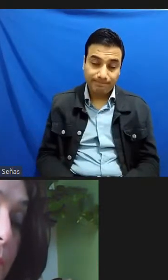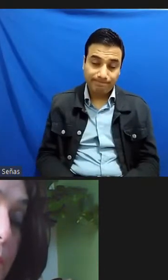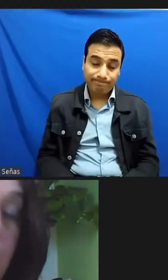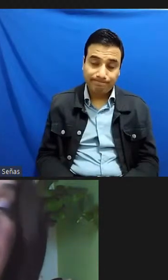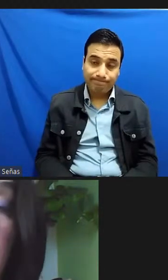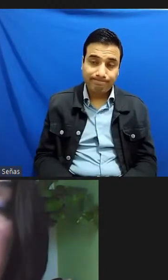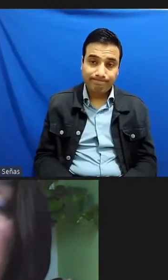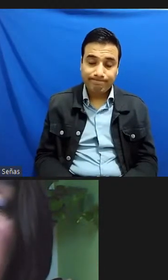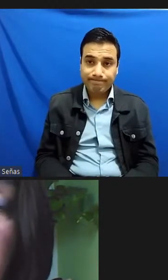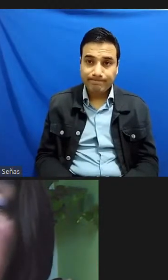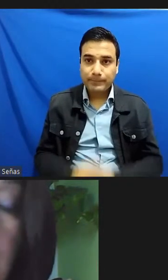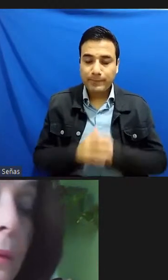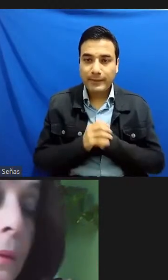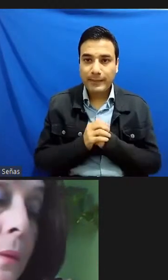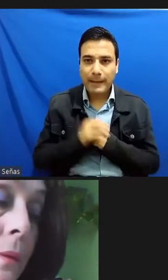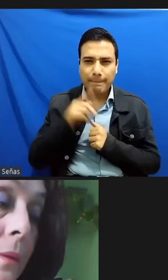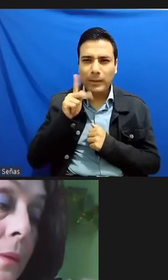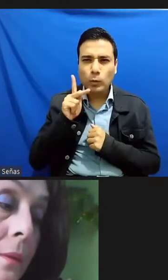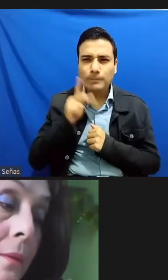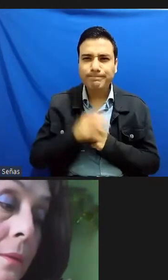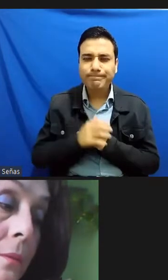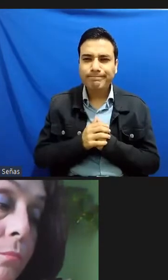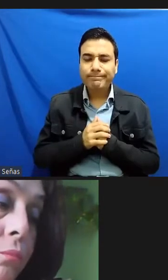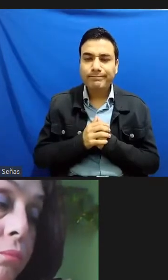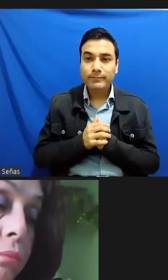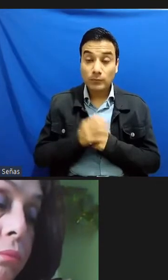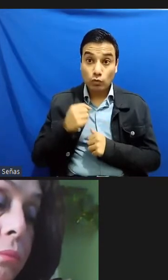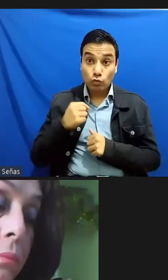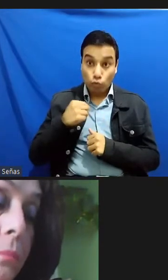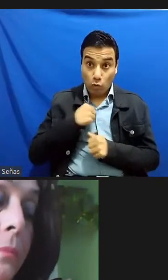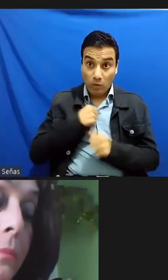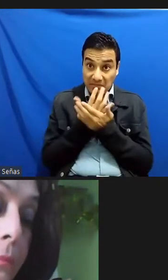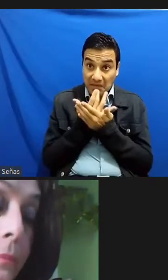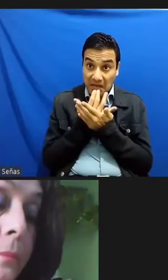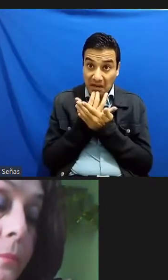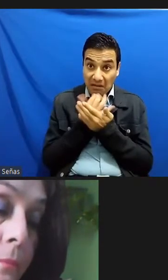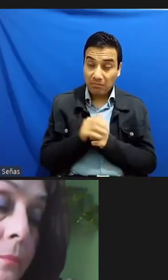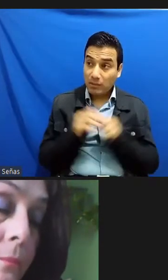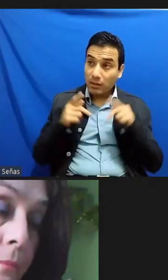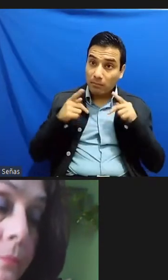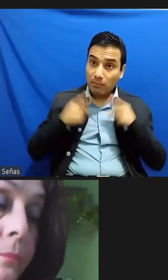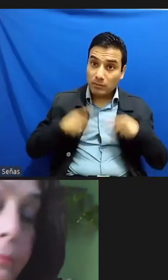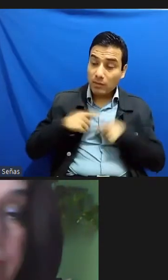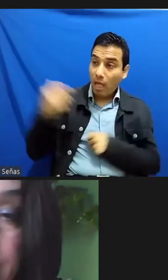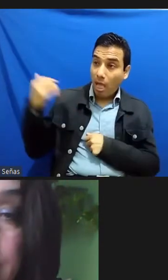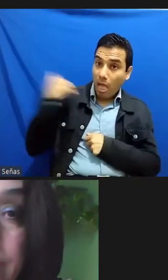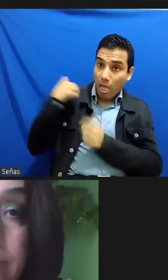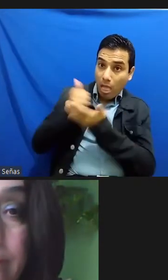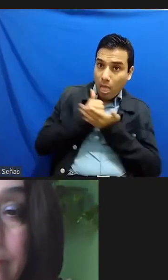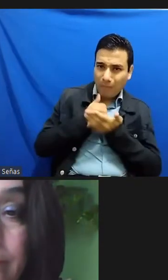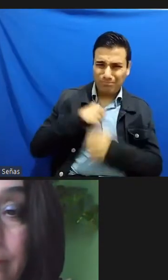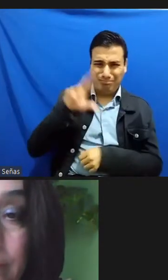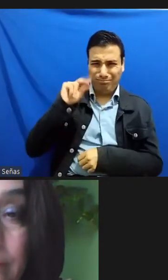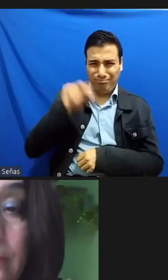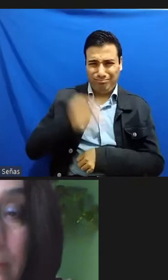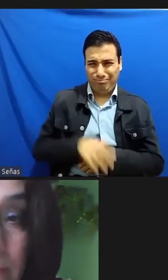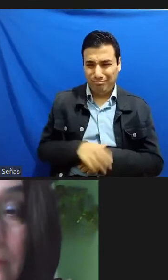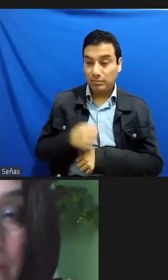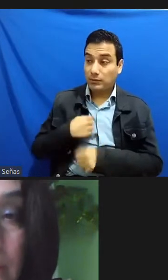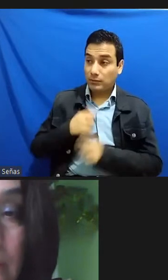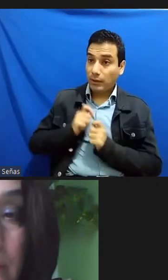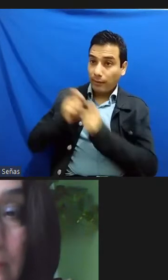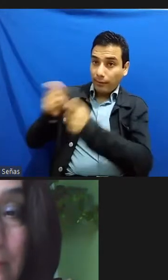pero yo nunca he esperado ni esperaré algo desde fuera ¿no? o sea soy yo el que lucho